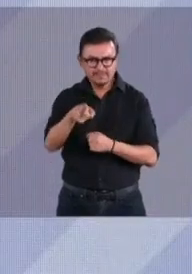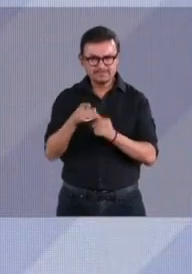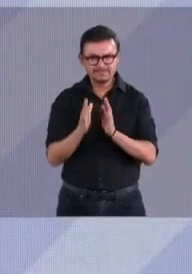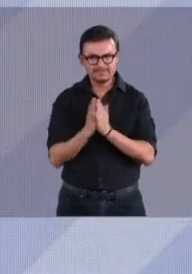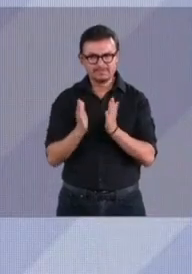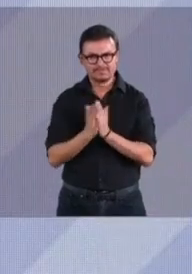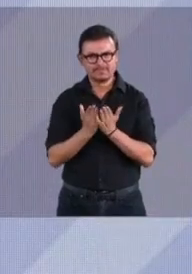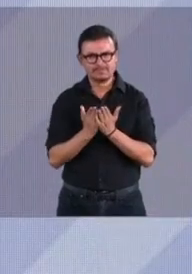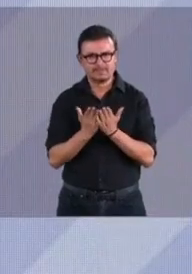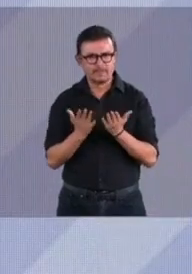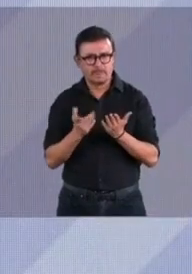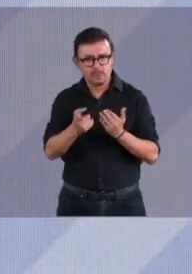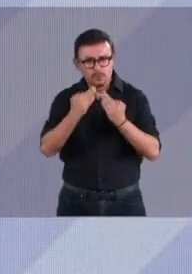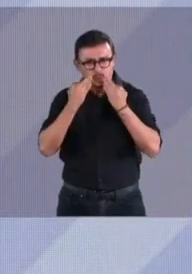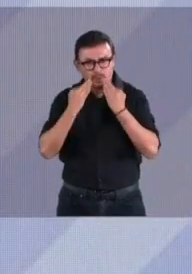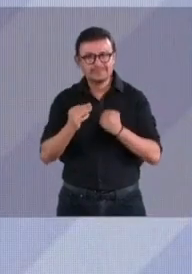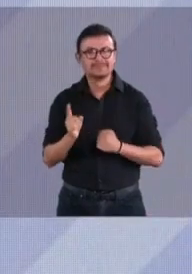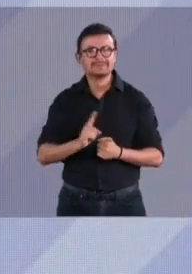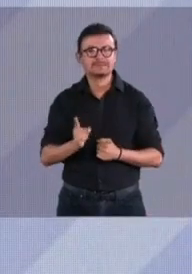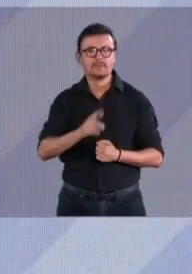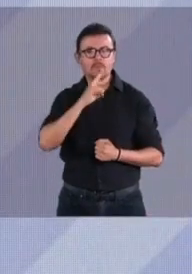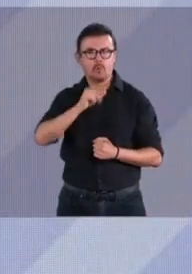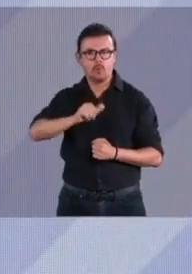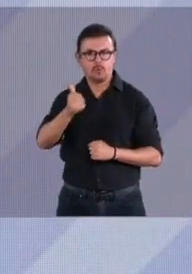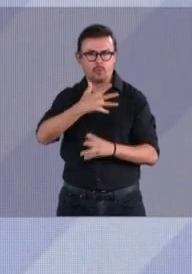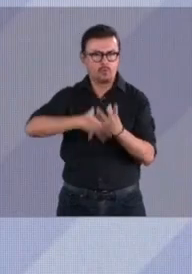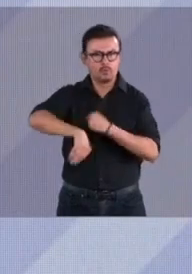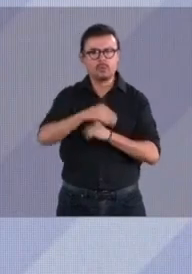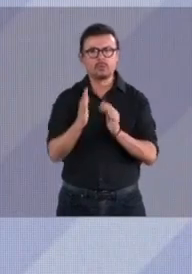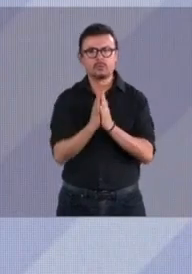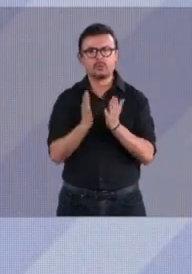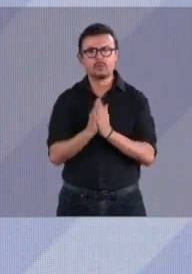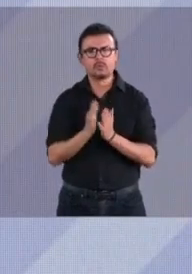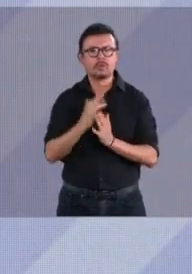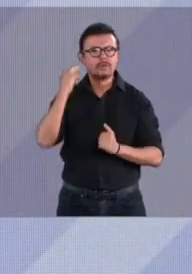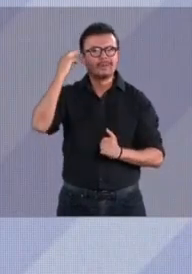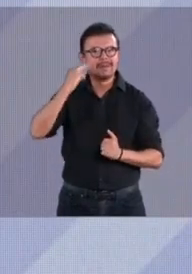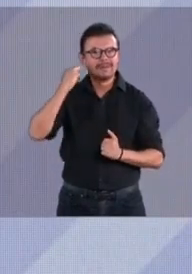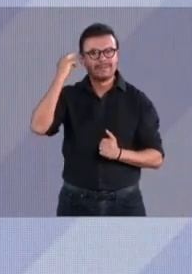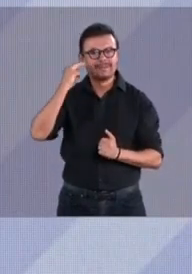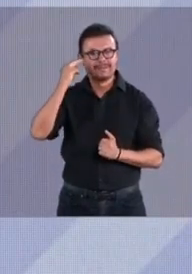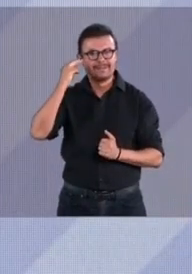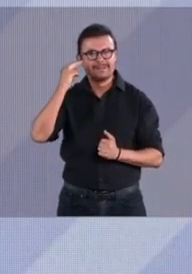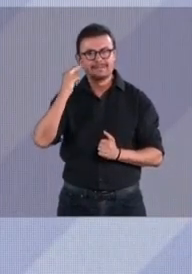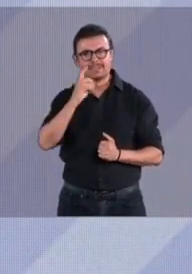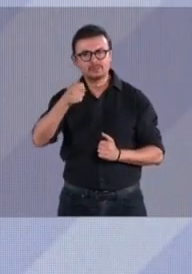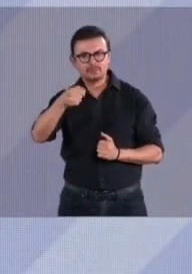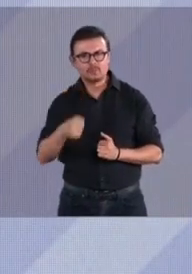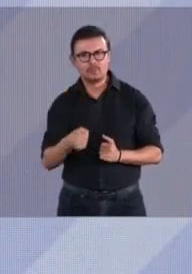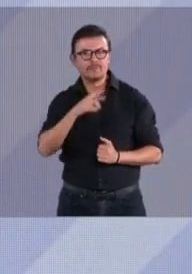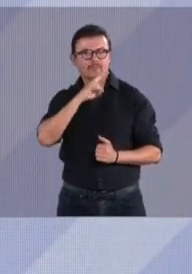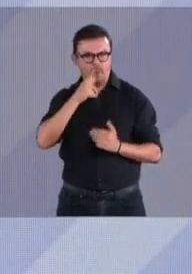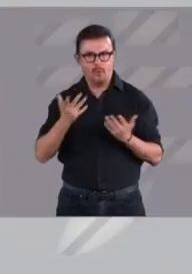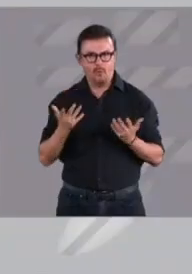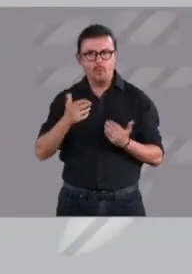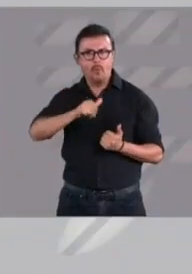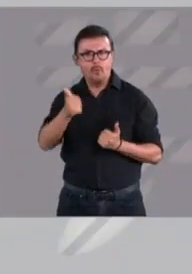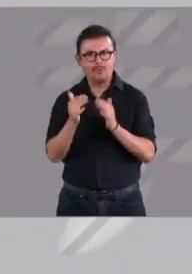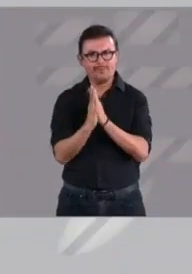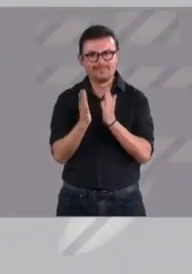yo creo que son mejores las del libro de La reina del sur de Pérez Reverte, o mejor le recomiendo ciencia ficción, ¿por qué no lea Ray Bradbury?